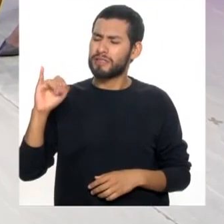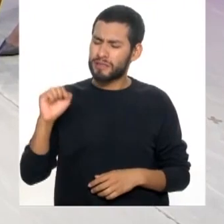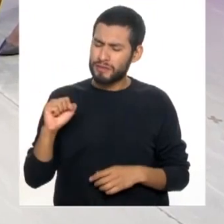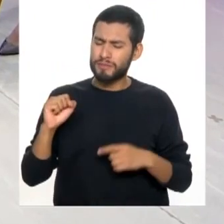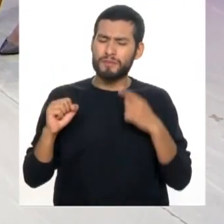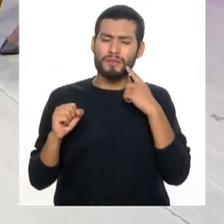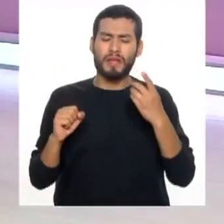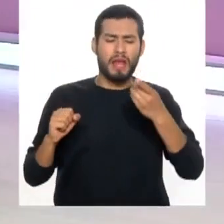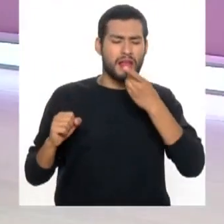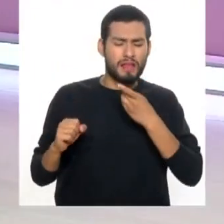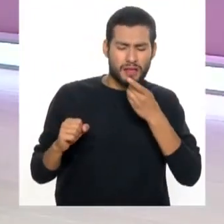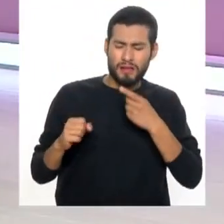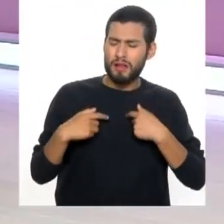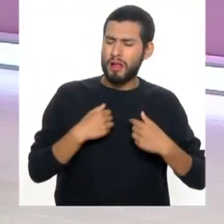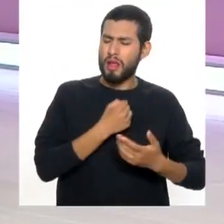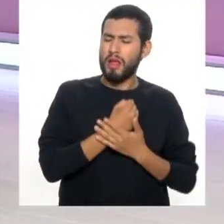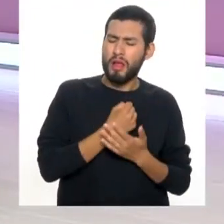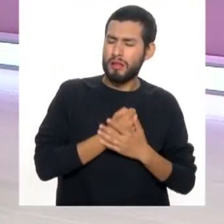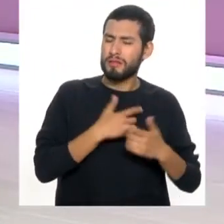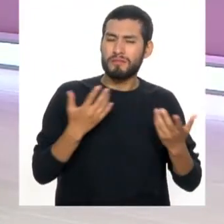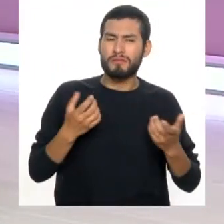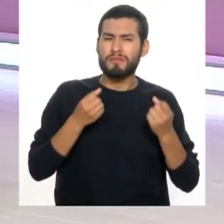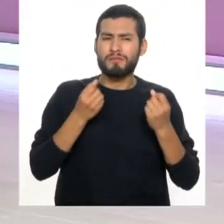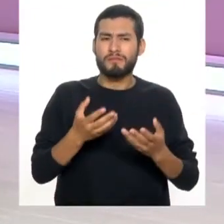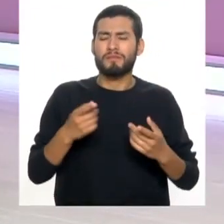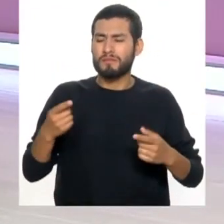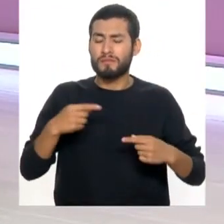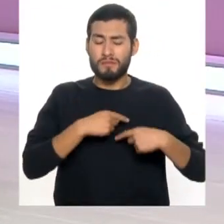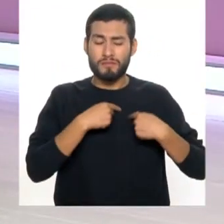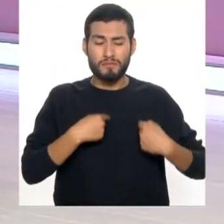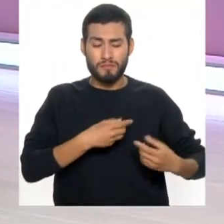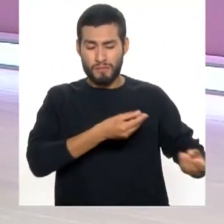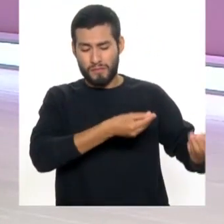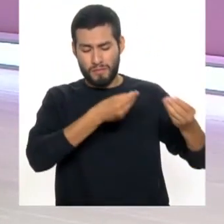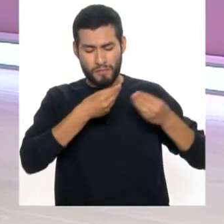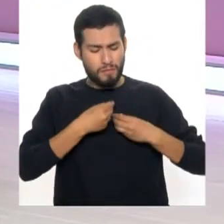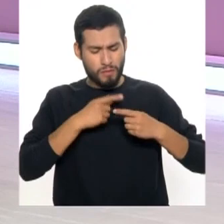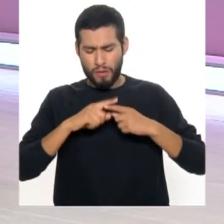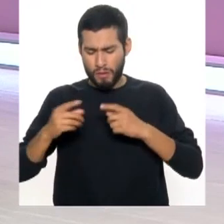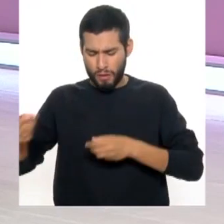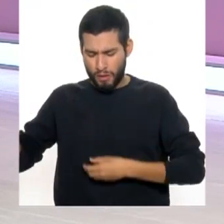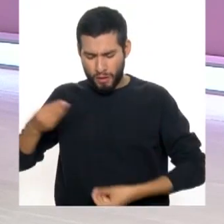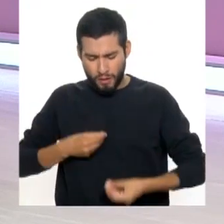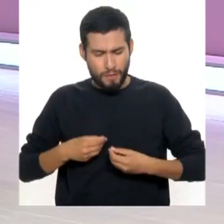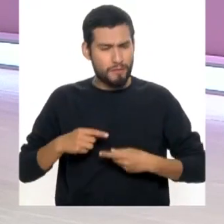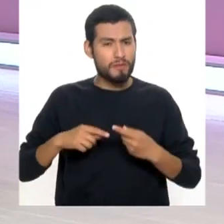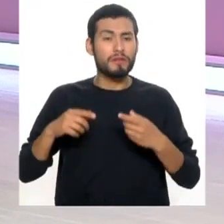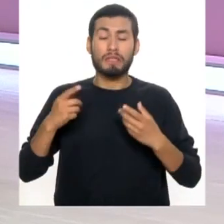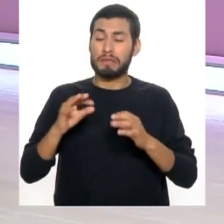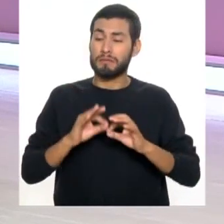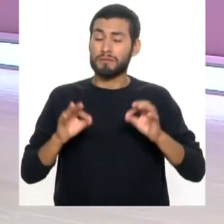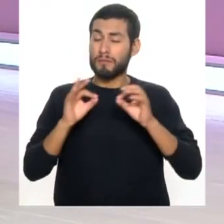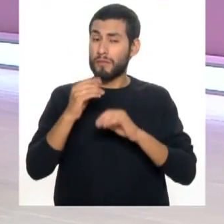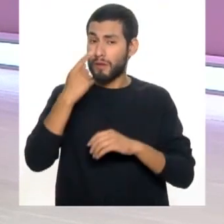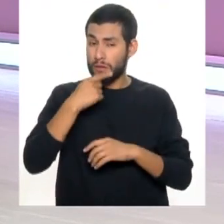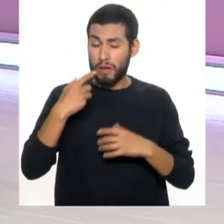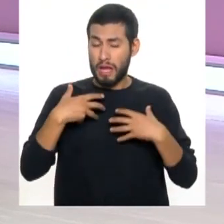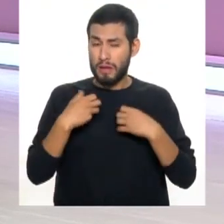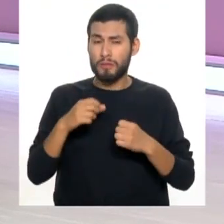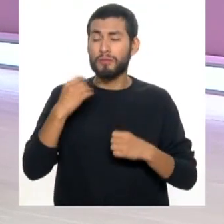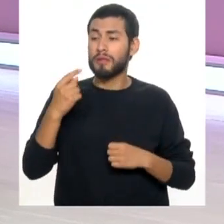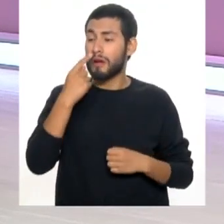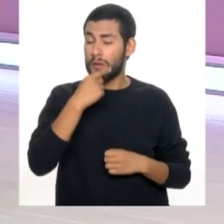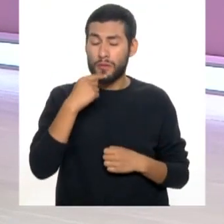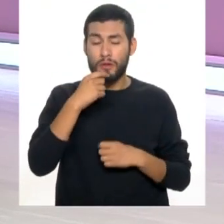hipertensión, con estos pacientes que han recibido algún tipo de trasplante. Que es importante este cuidado de salud bucal porque la boca es la